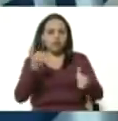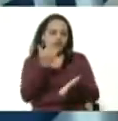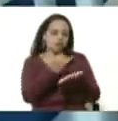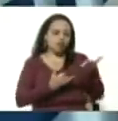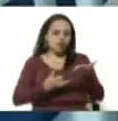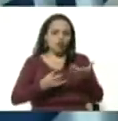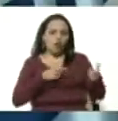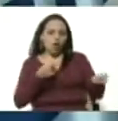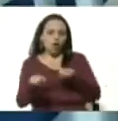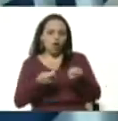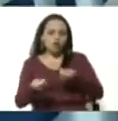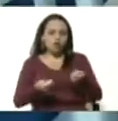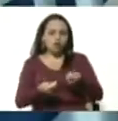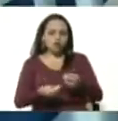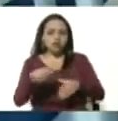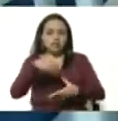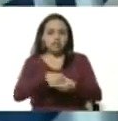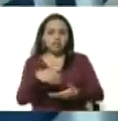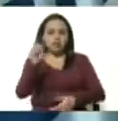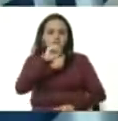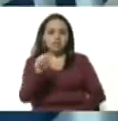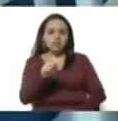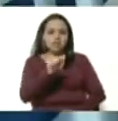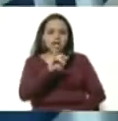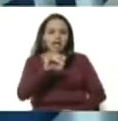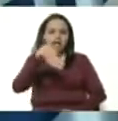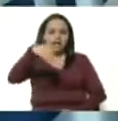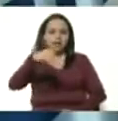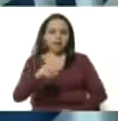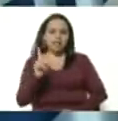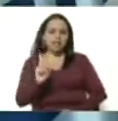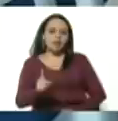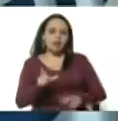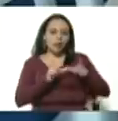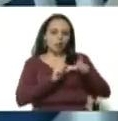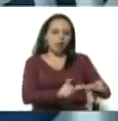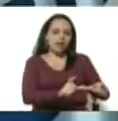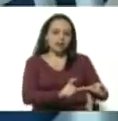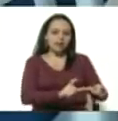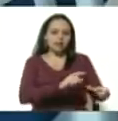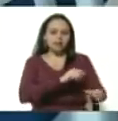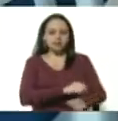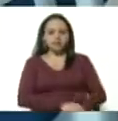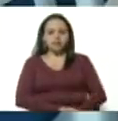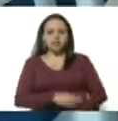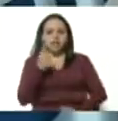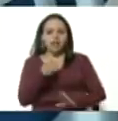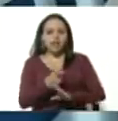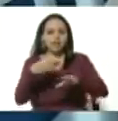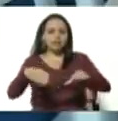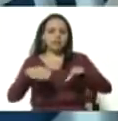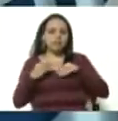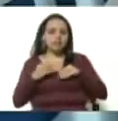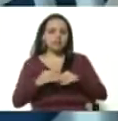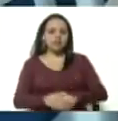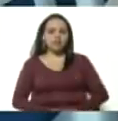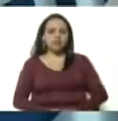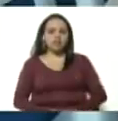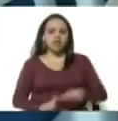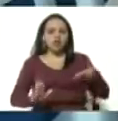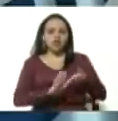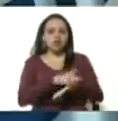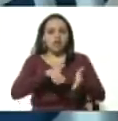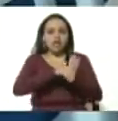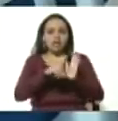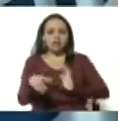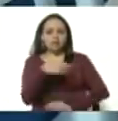de ingresos ante el SAIME y la cuarentena obligatoria que deben cumplir en razón del decreto